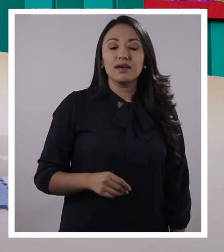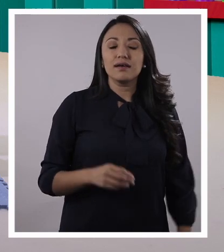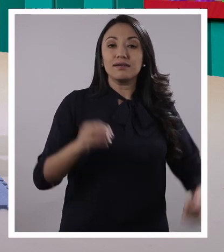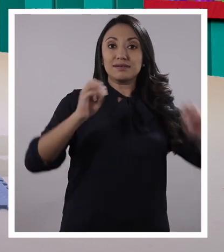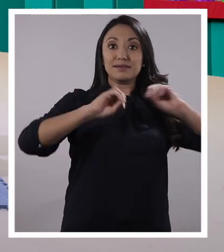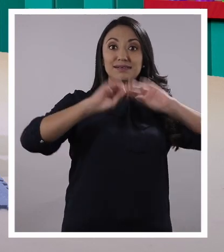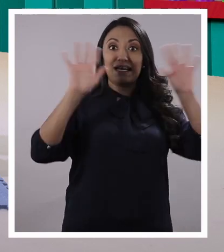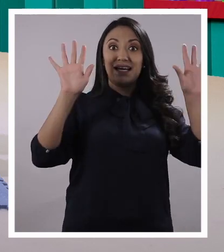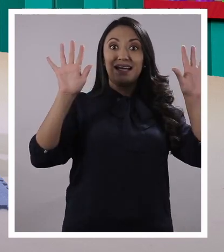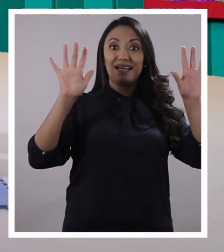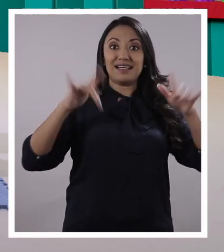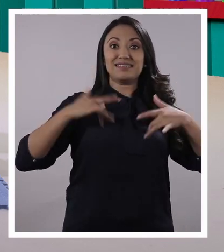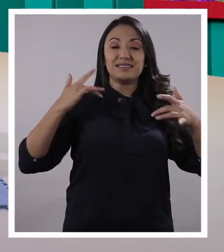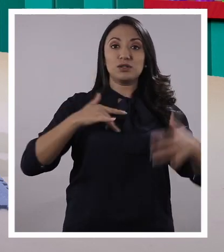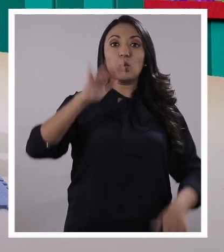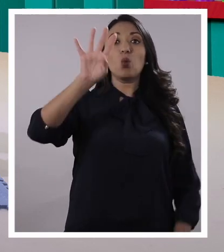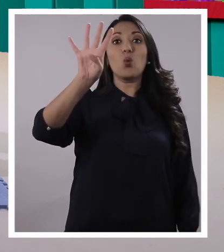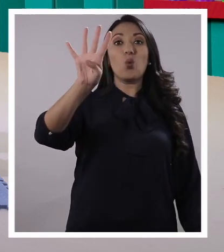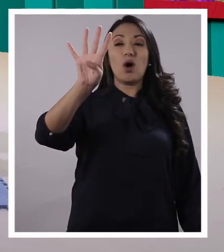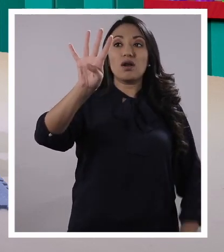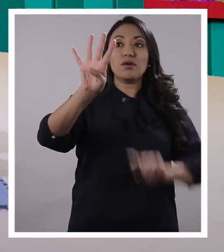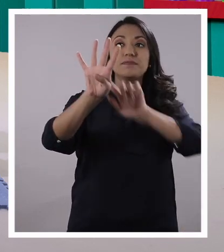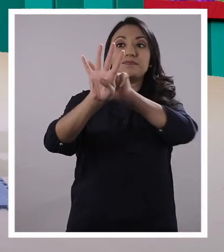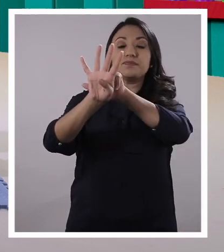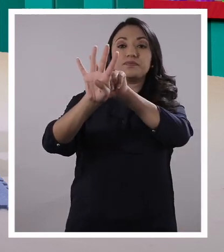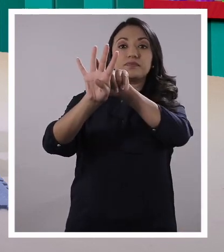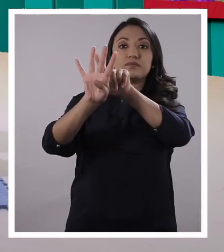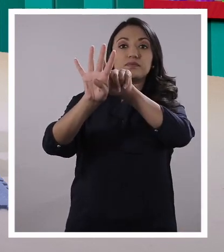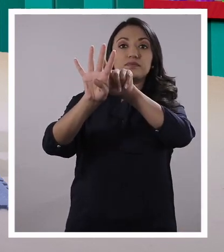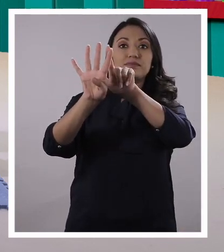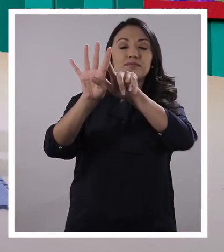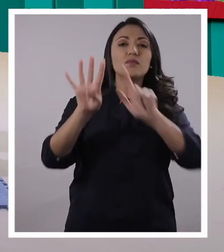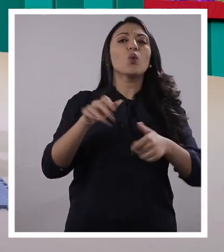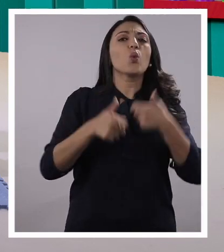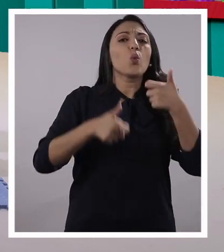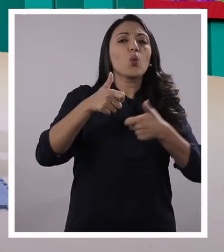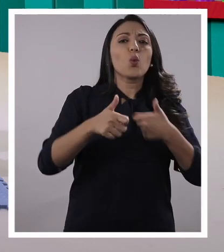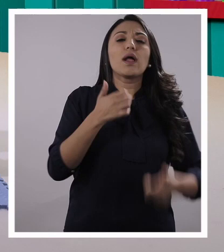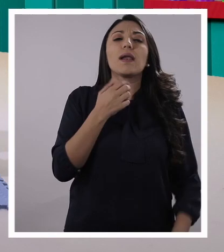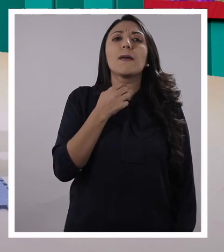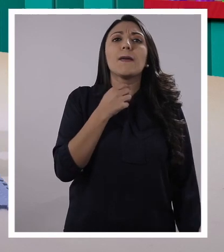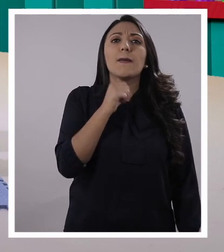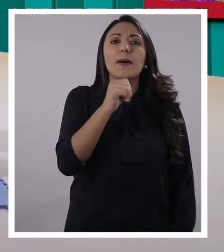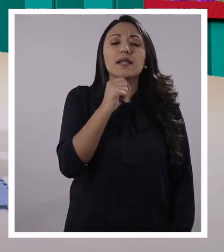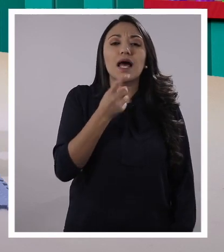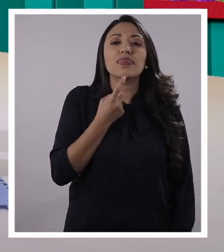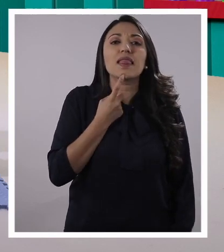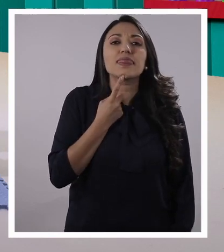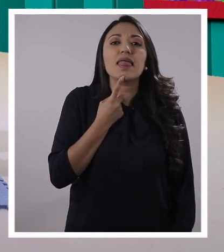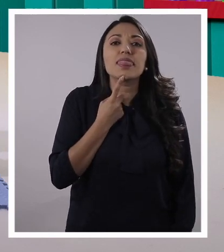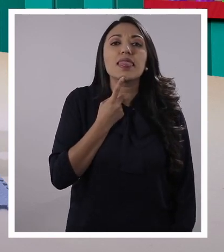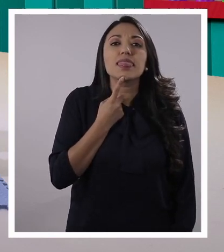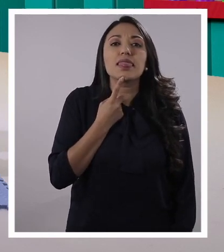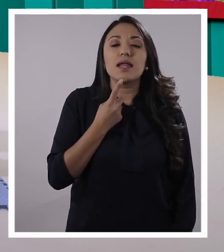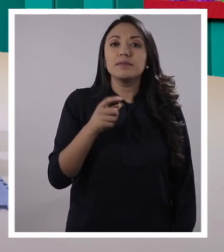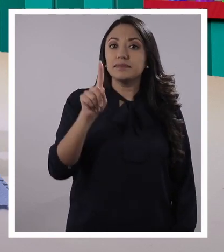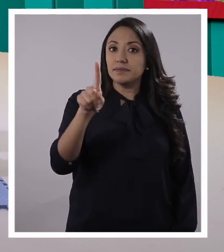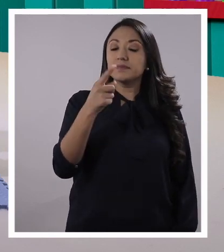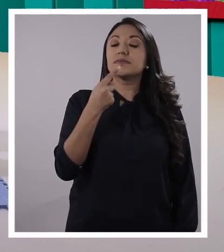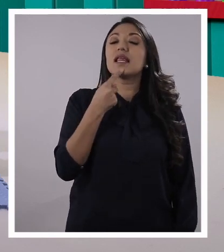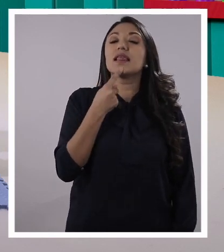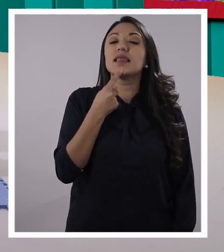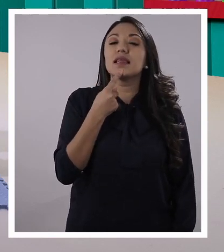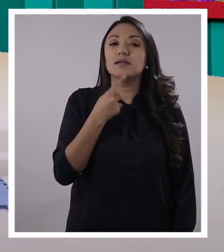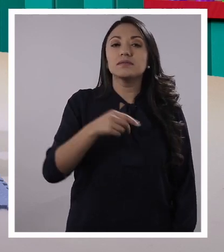Despertamos. Cuatro sentidos. ¿Nos falta uno? ¡Ajá! El sentido del gusto. Así que va a